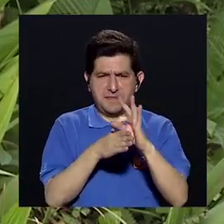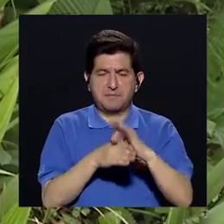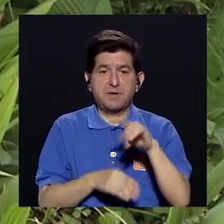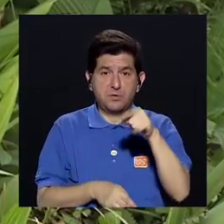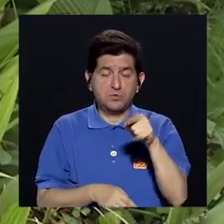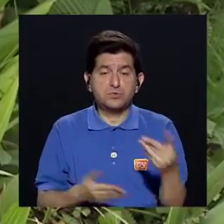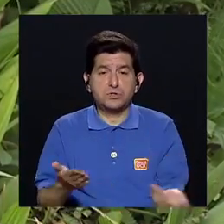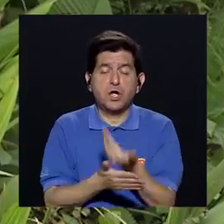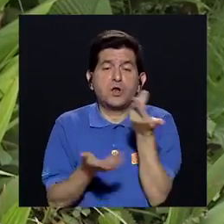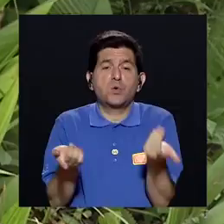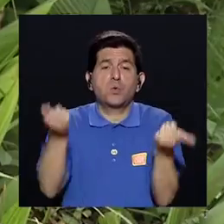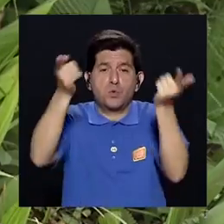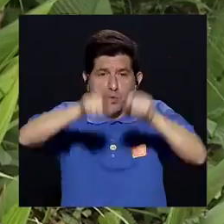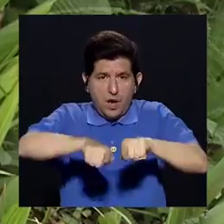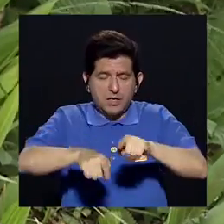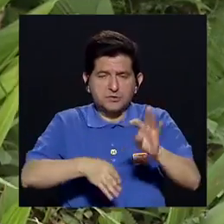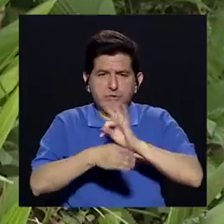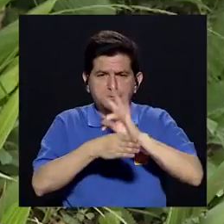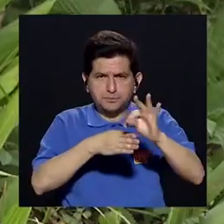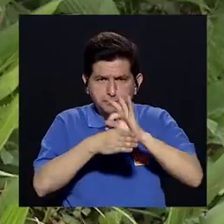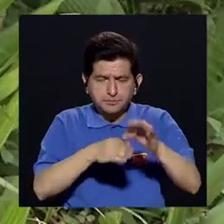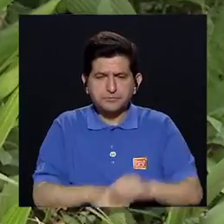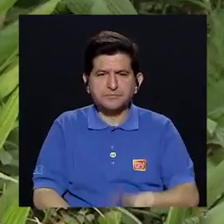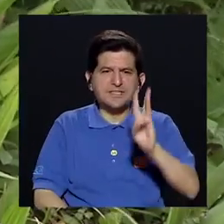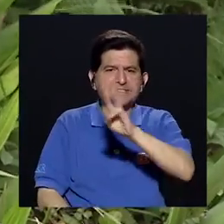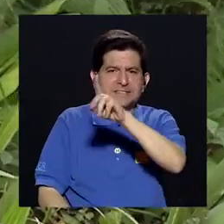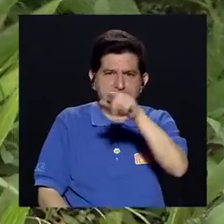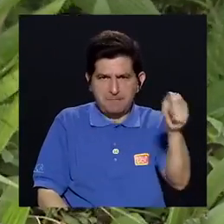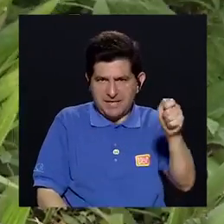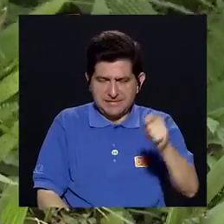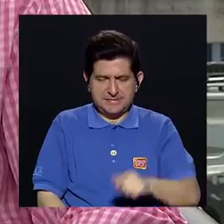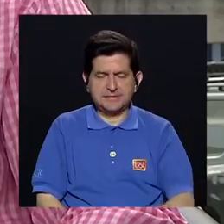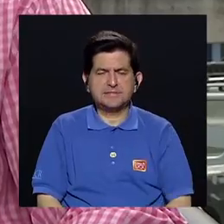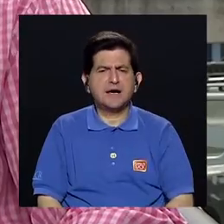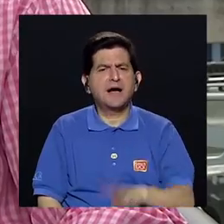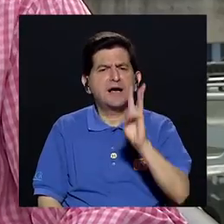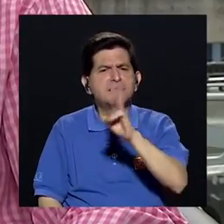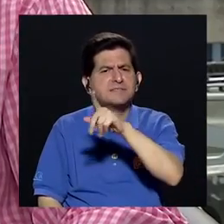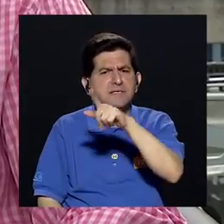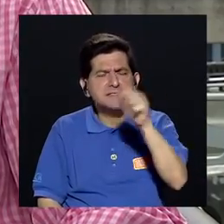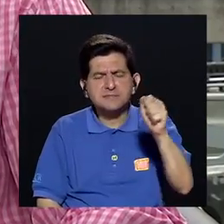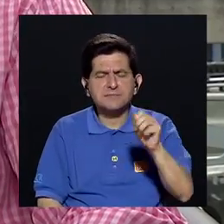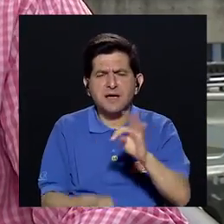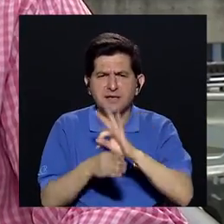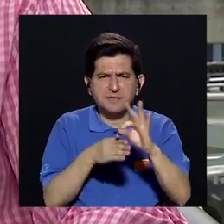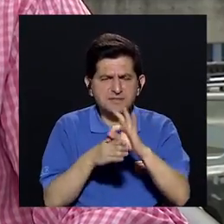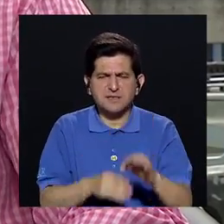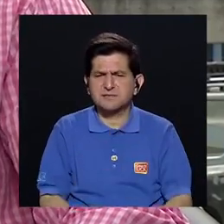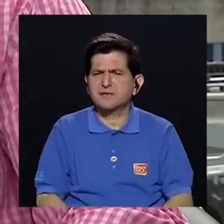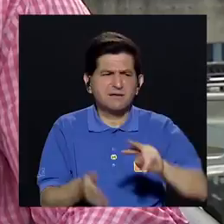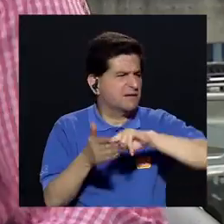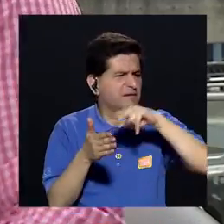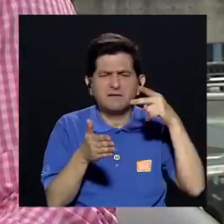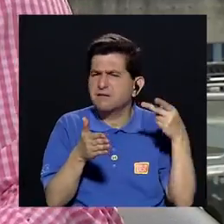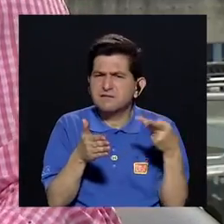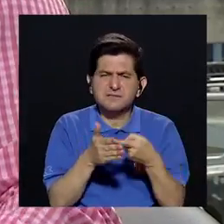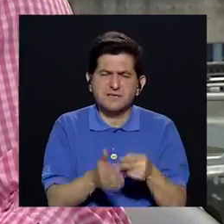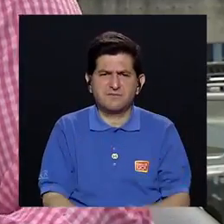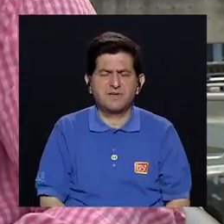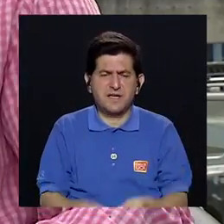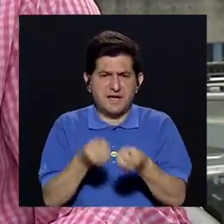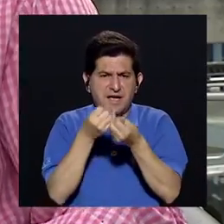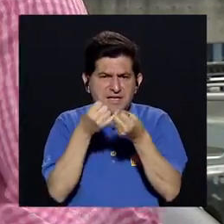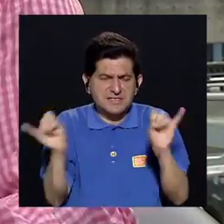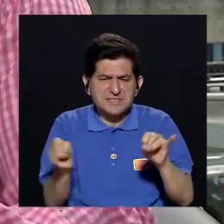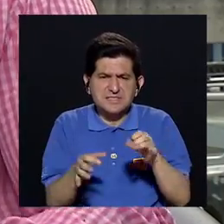usted es un caso nuevo Ese tratamiento va a ser por seis meses Seis meses de tratamiento ¿Y en qué consiste? Sin llegar a las